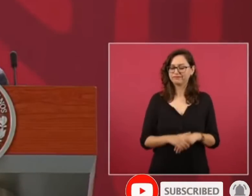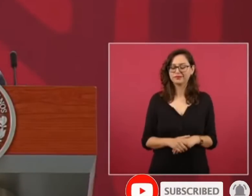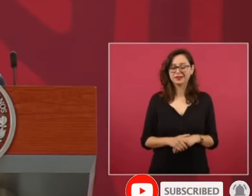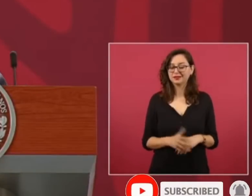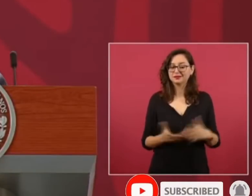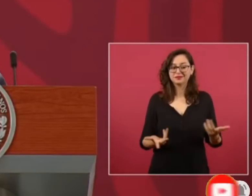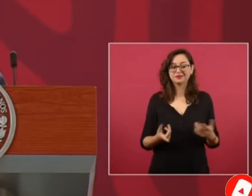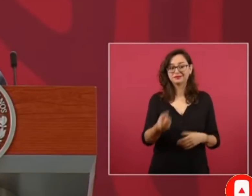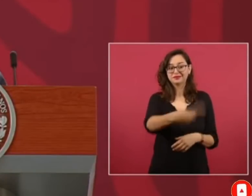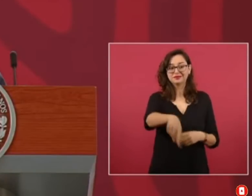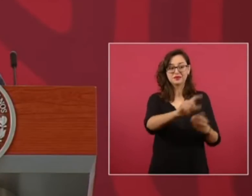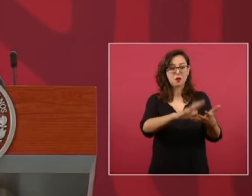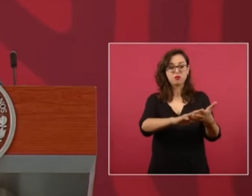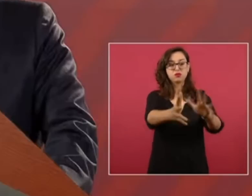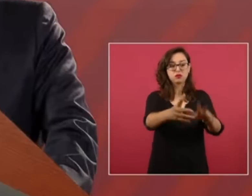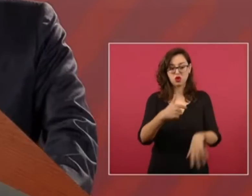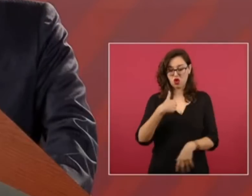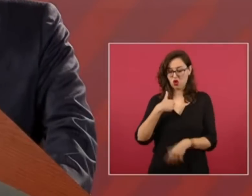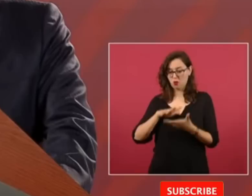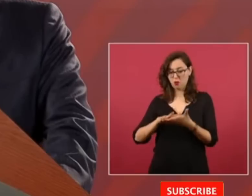la violencia con la violencia.